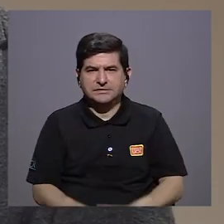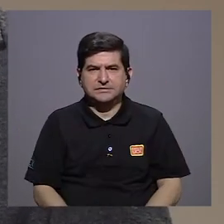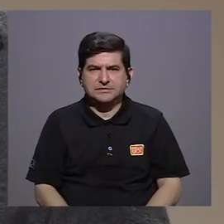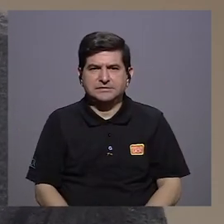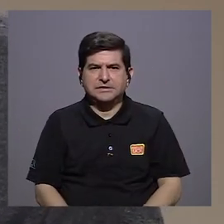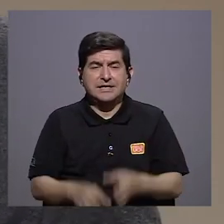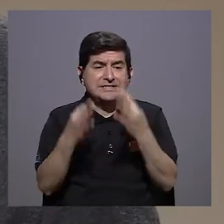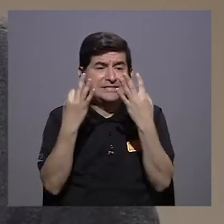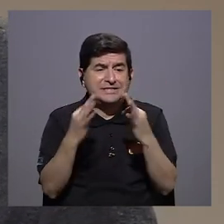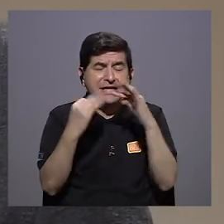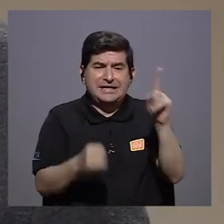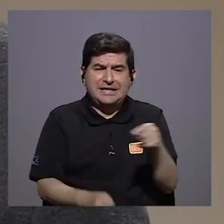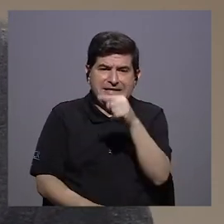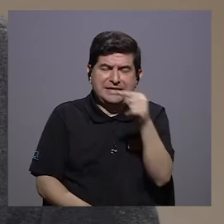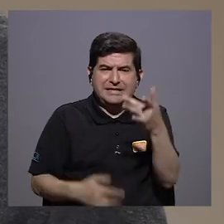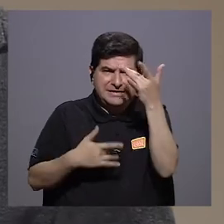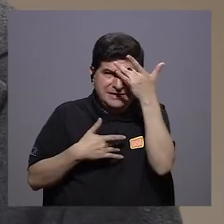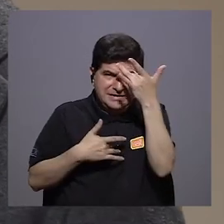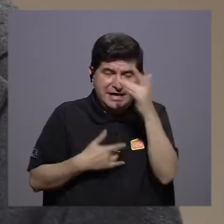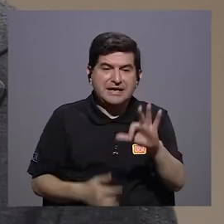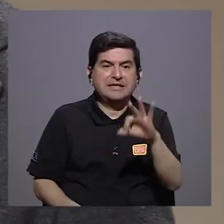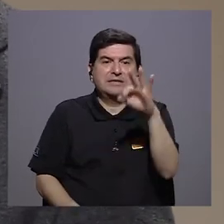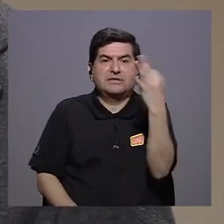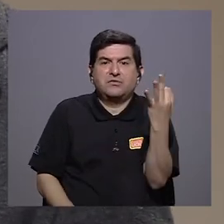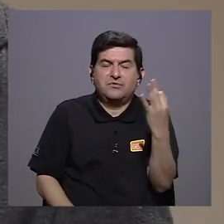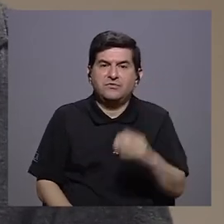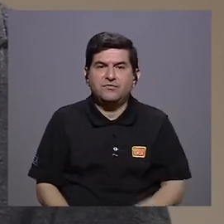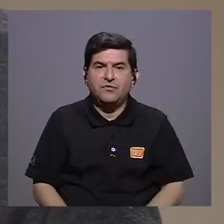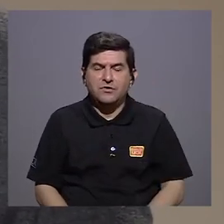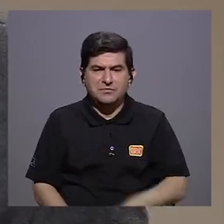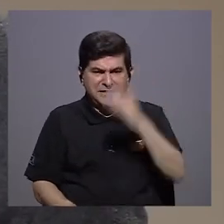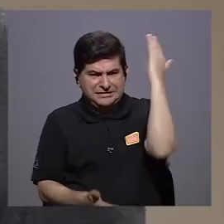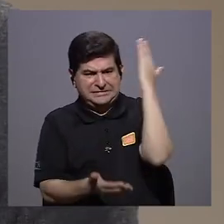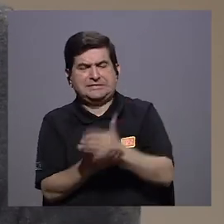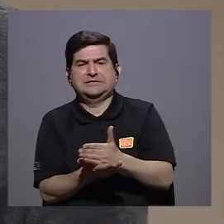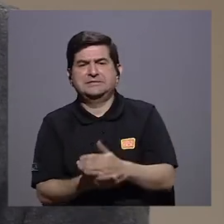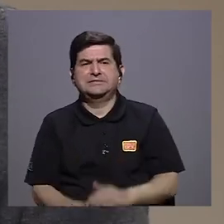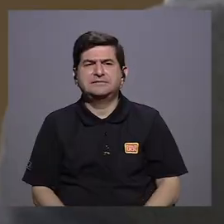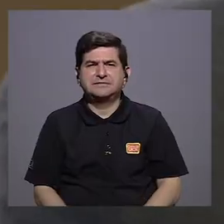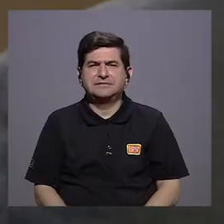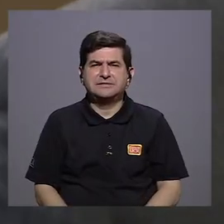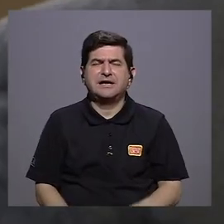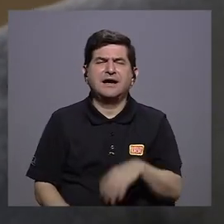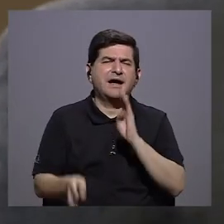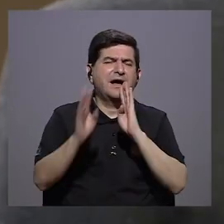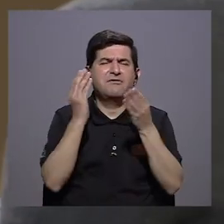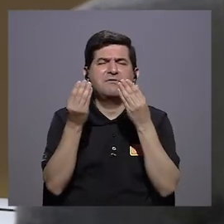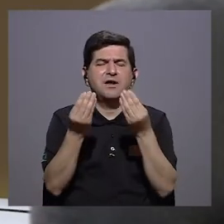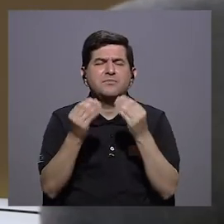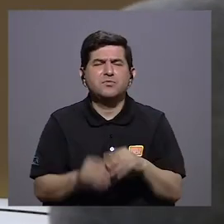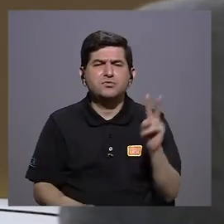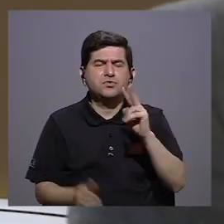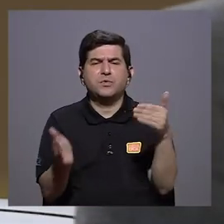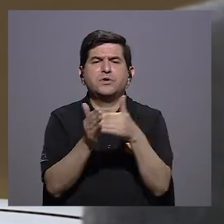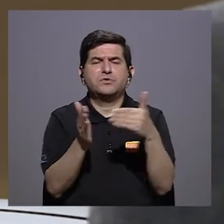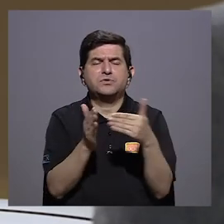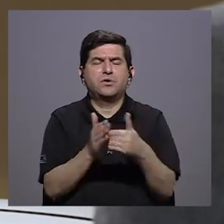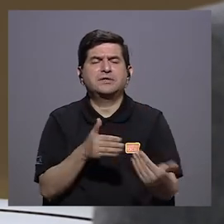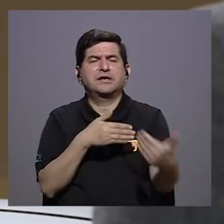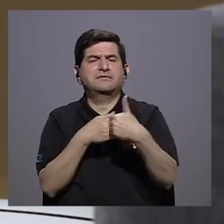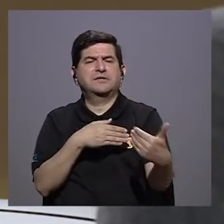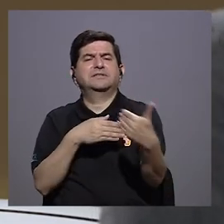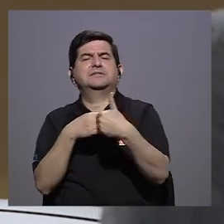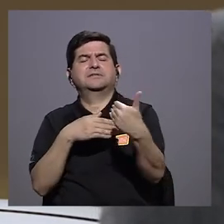se trataron de erradicar enfermedades casi de una manera así tajante. Doc, nos hablan mucho, ¿sabes qué? De si el virus puede volver a